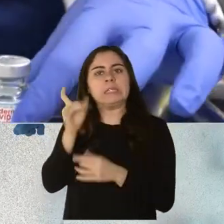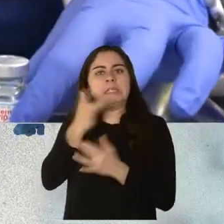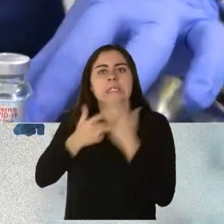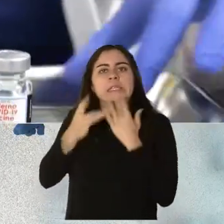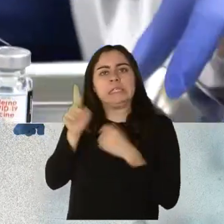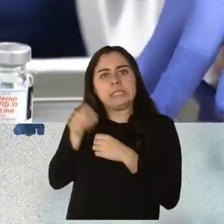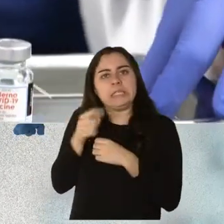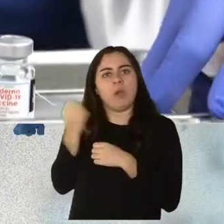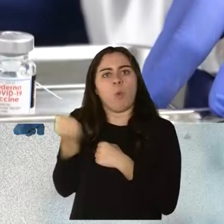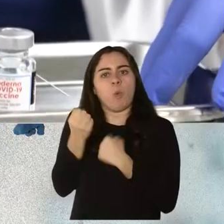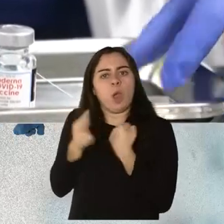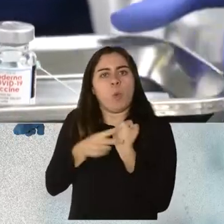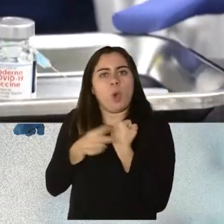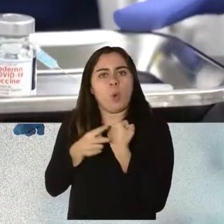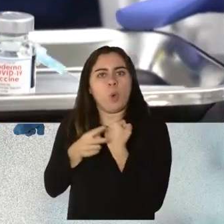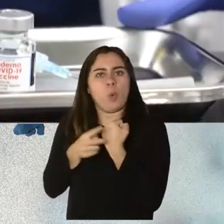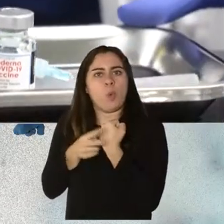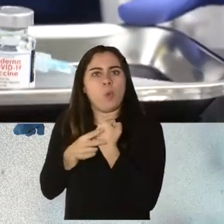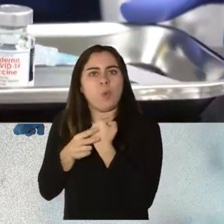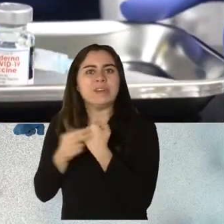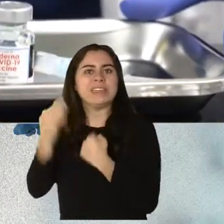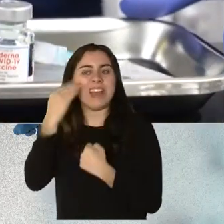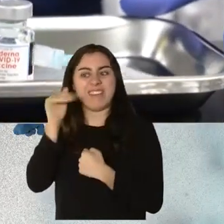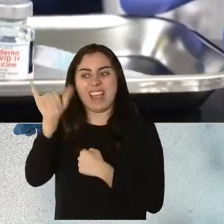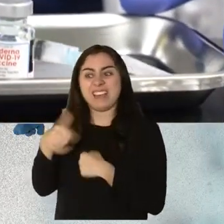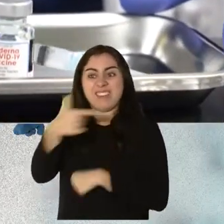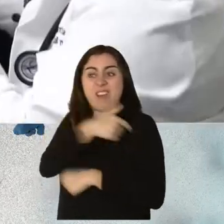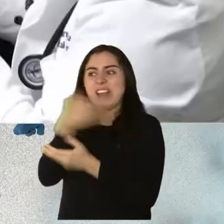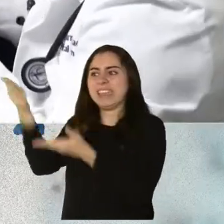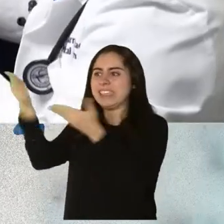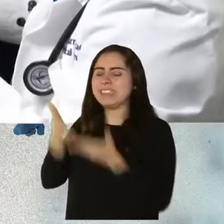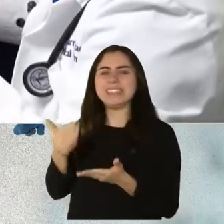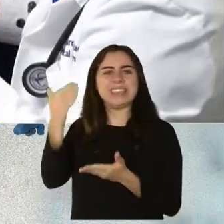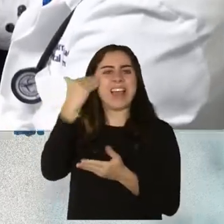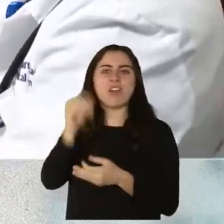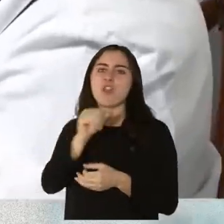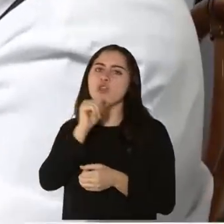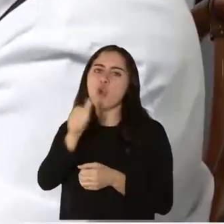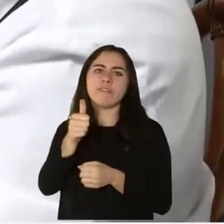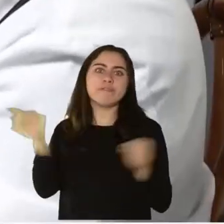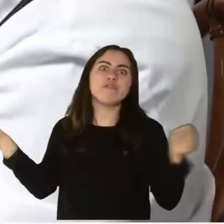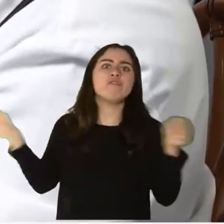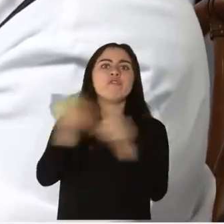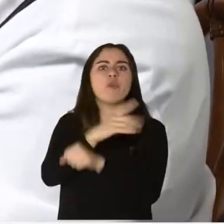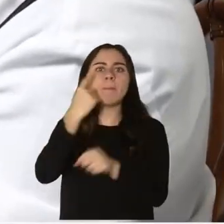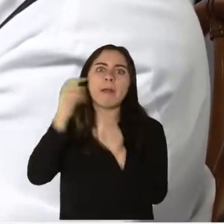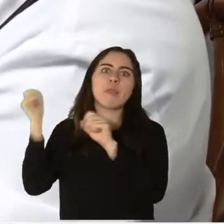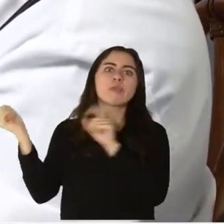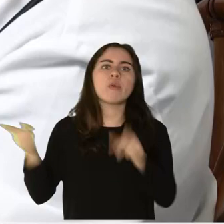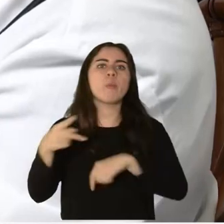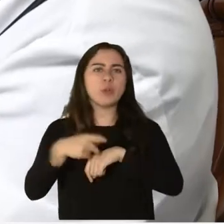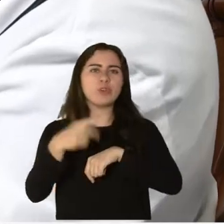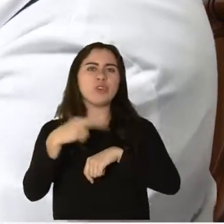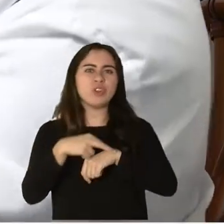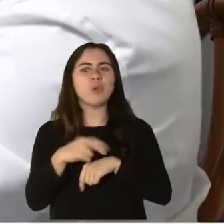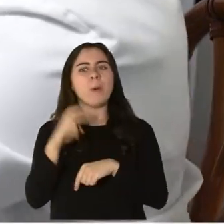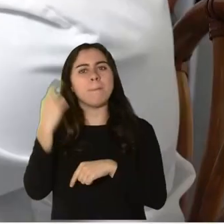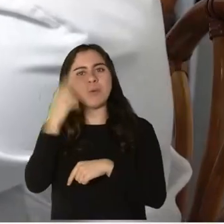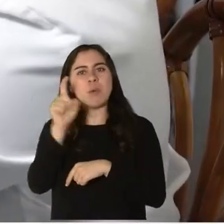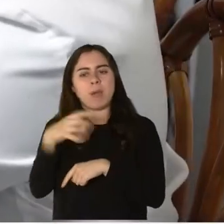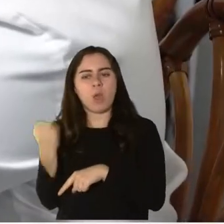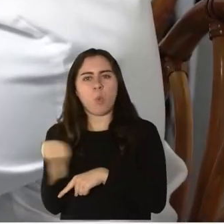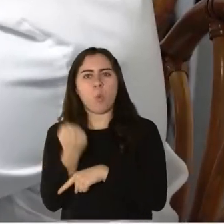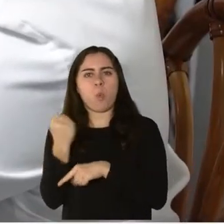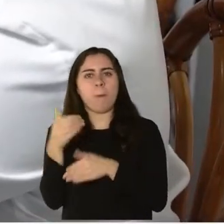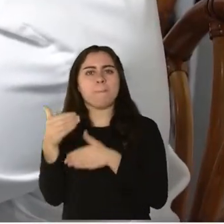suplen la demanda completa por la vacuna y eso es lo que estamos viendo. Sí, precisamente le quería preguntar, cuando hicimos el